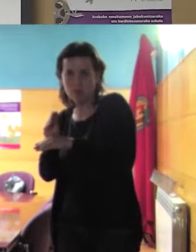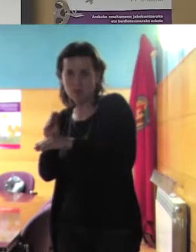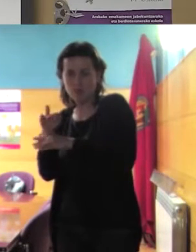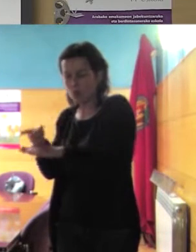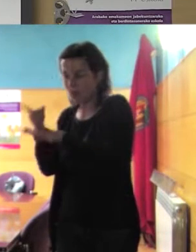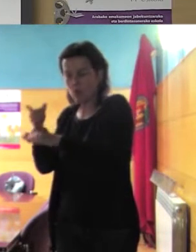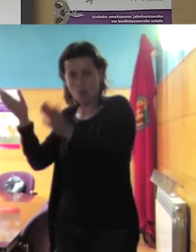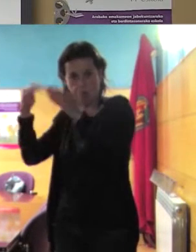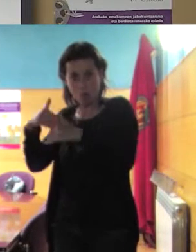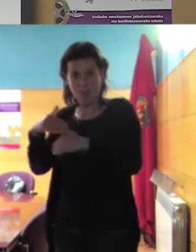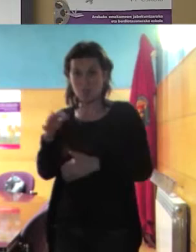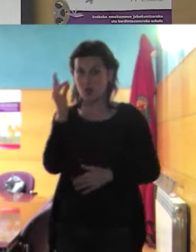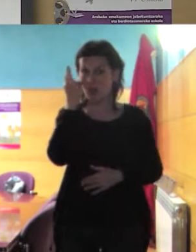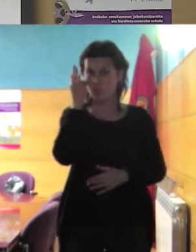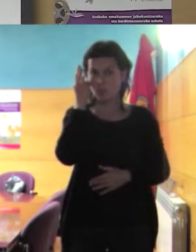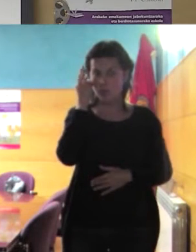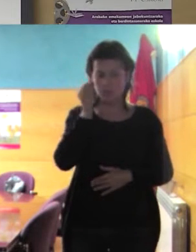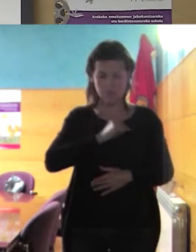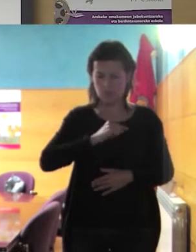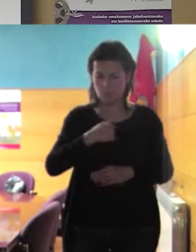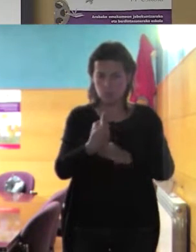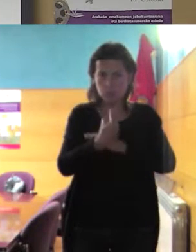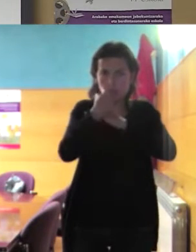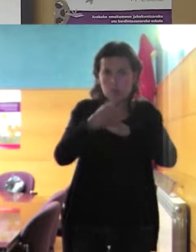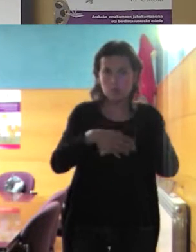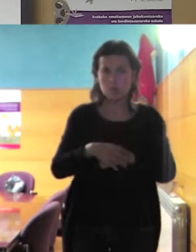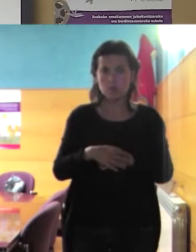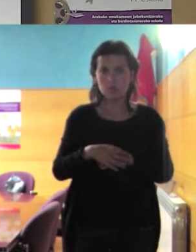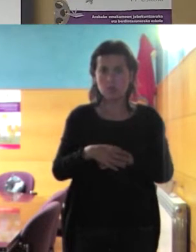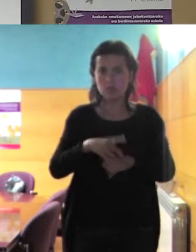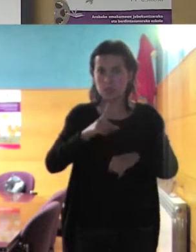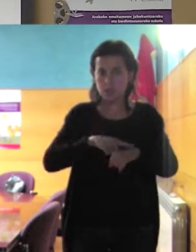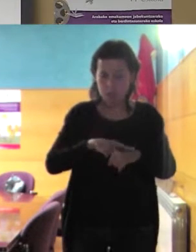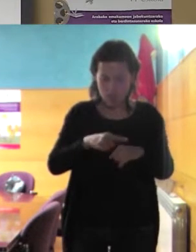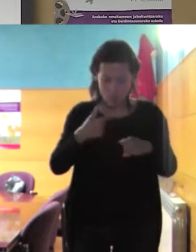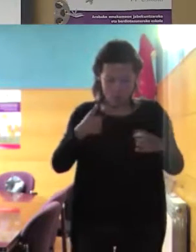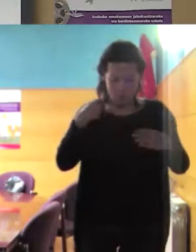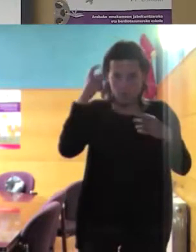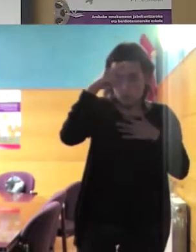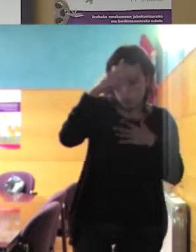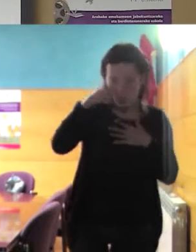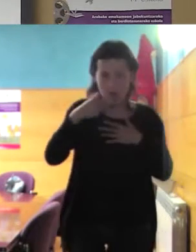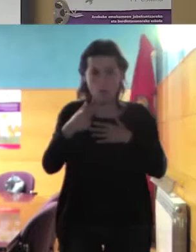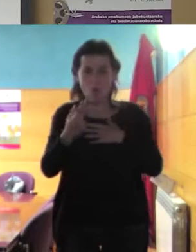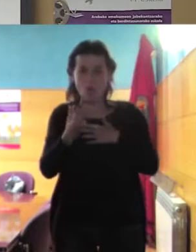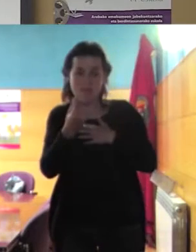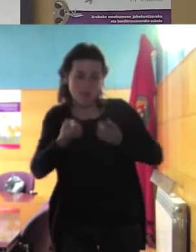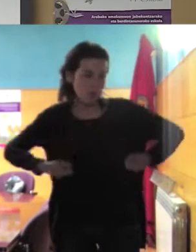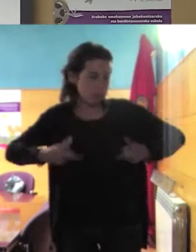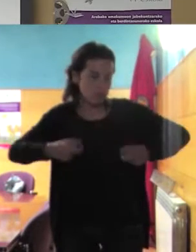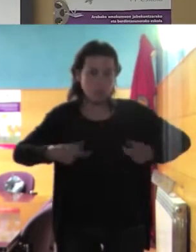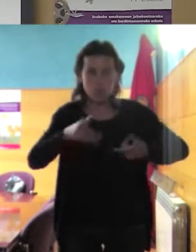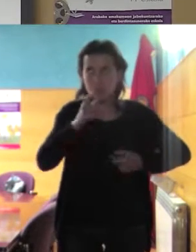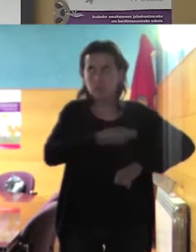nosotras en muchos casos nos sentimos obligadas y hacemos una inversión de tiempo de preocupación de dinero mencionó la